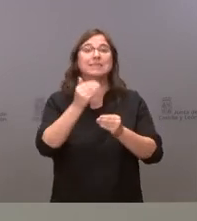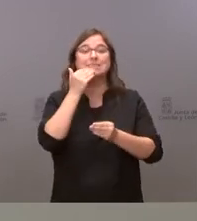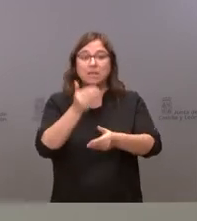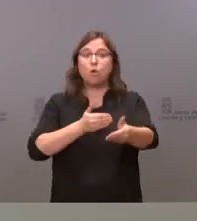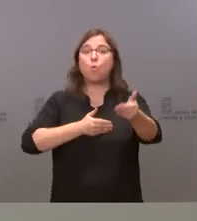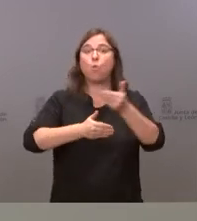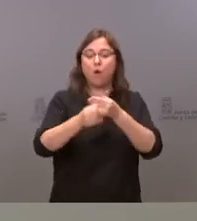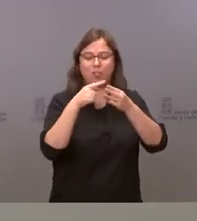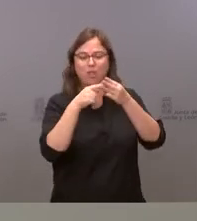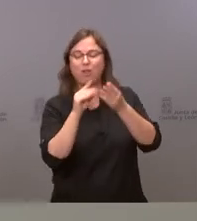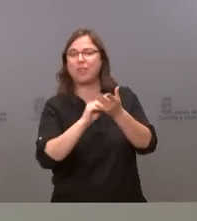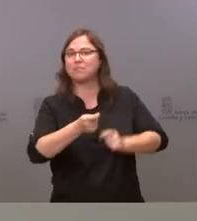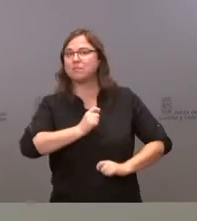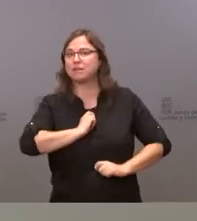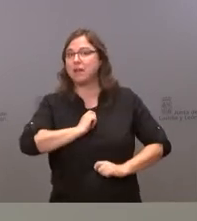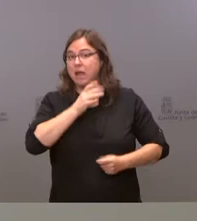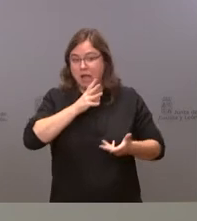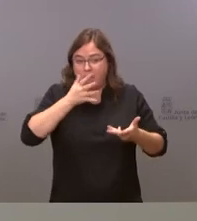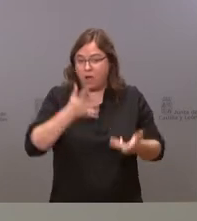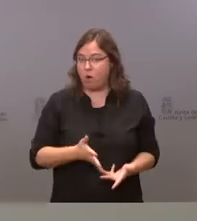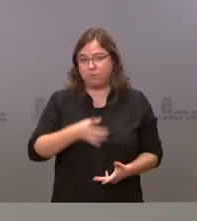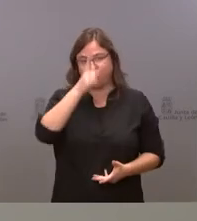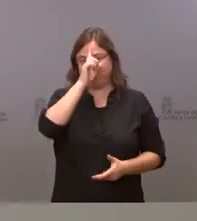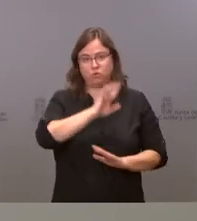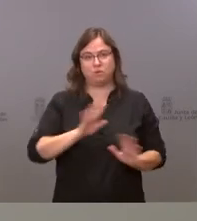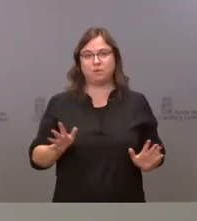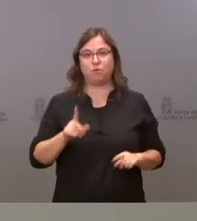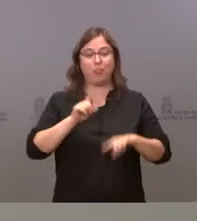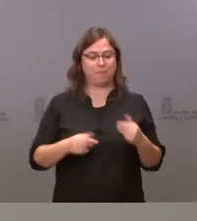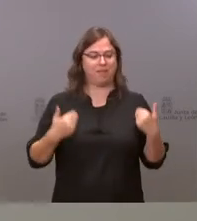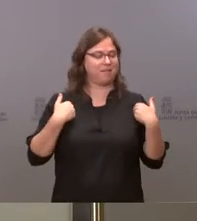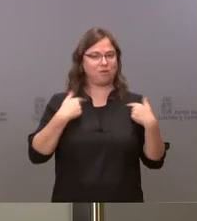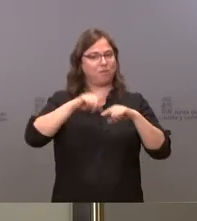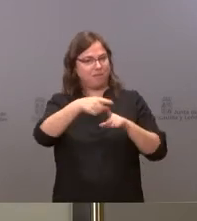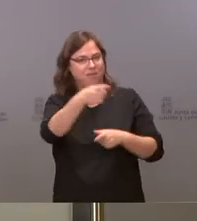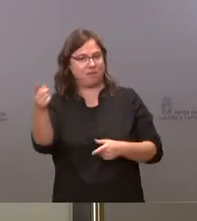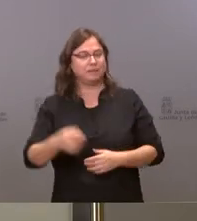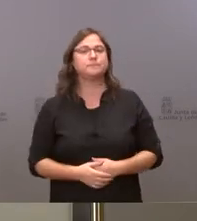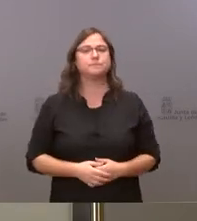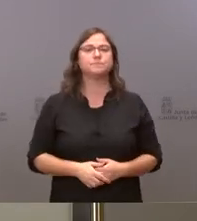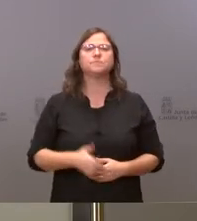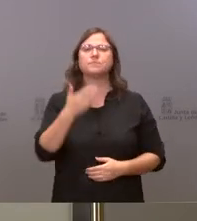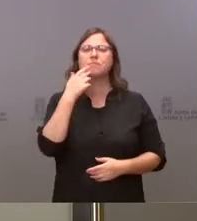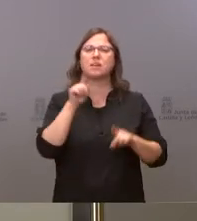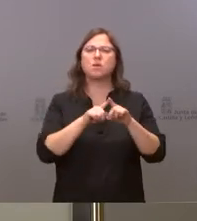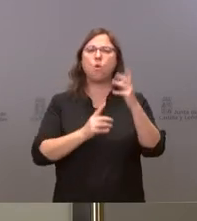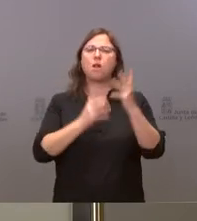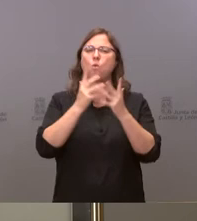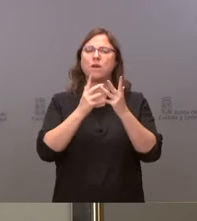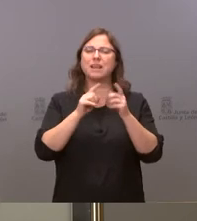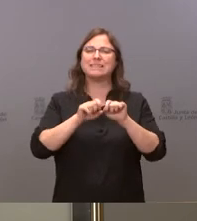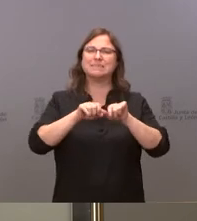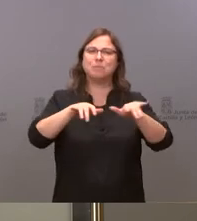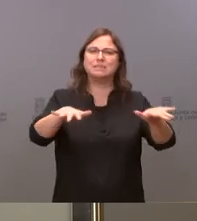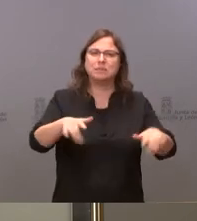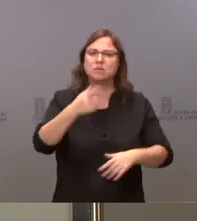disponer de esos datos pues a día de hoy todavía no lo sé no depende solo de nosotros Sí, el año pasado presentaron unas cuentas expansivas no sé